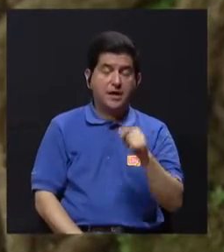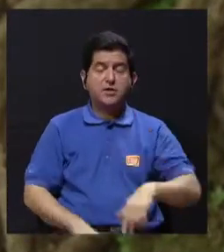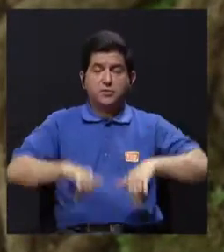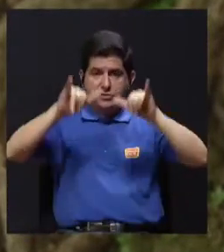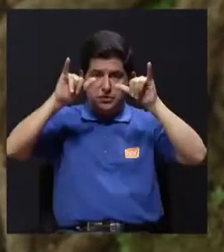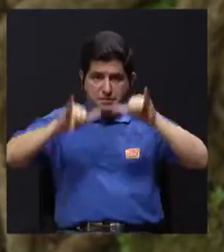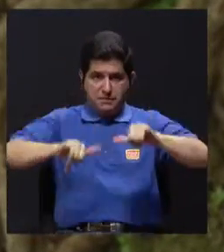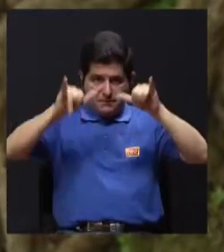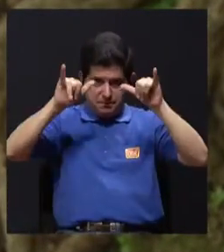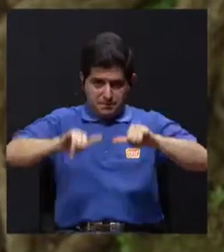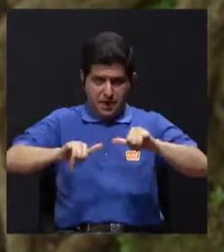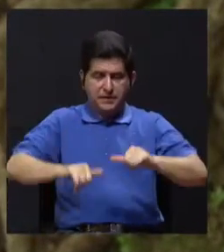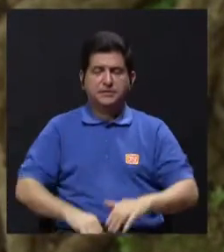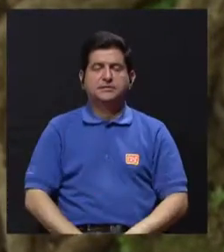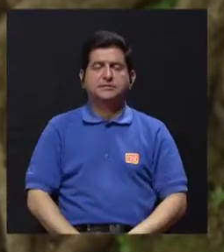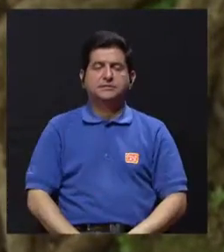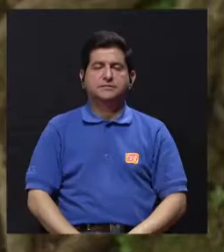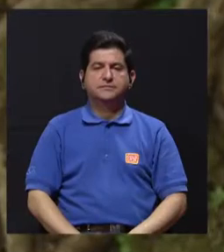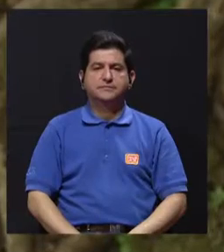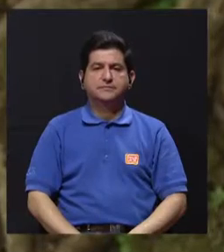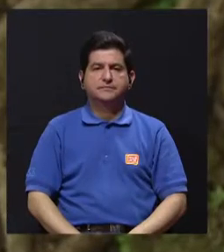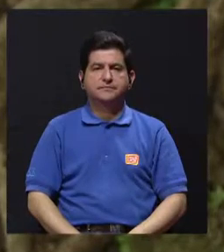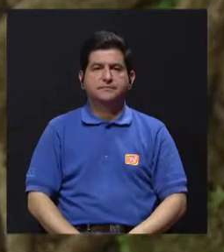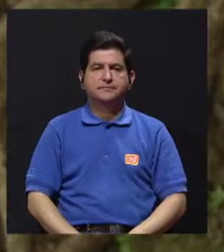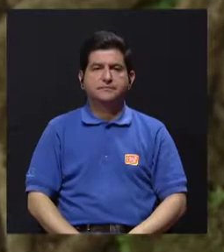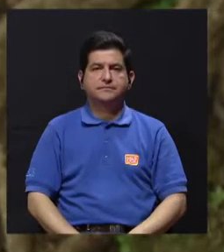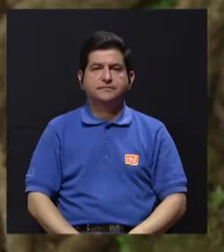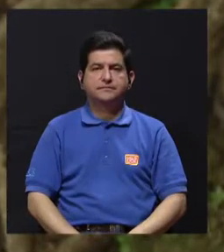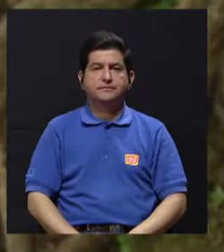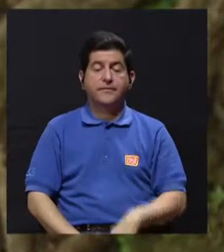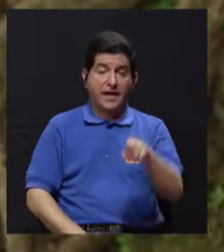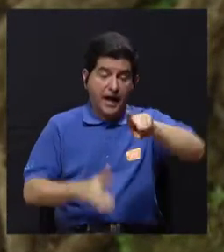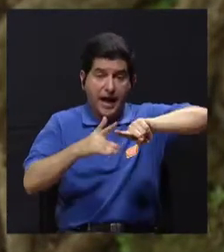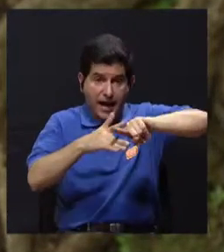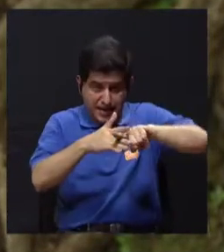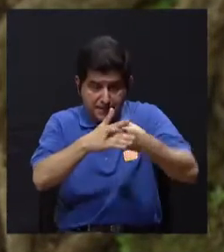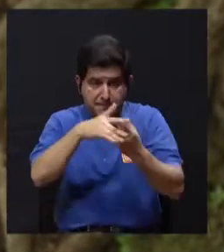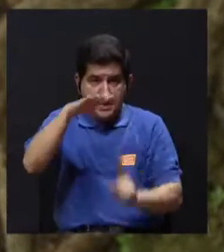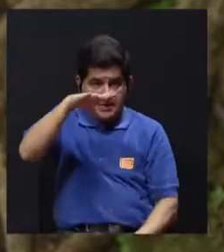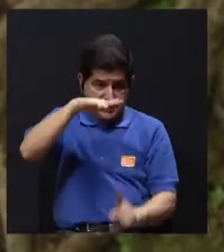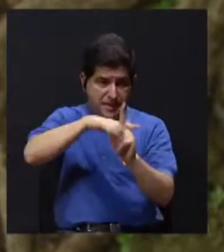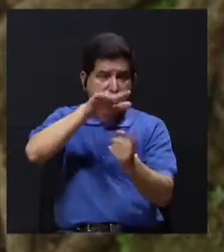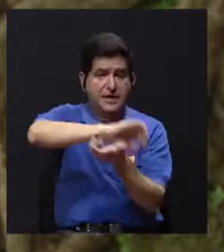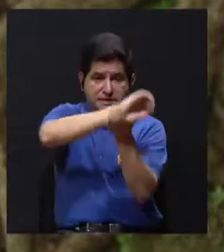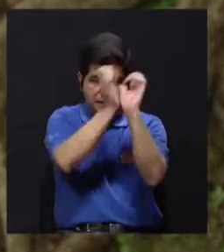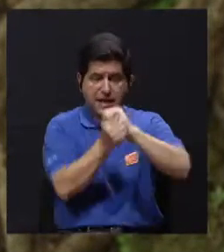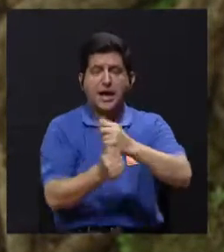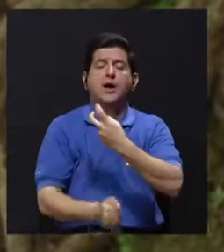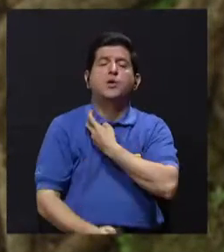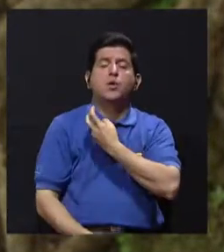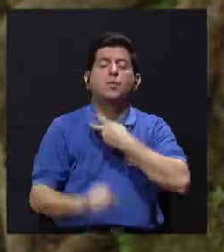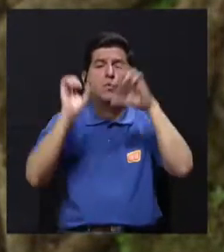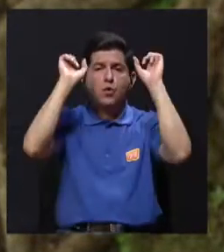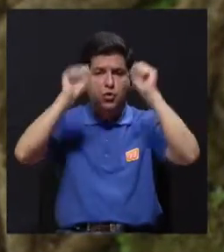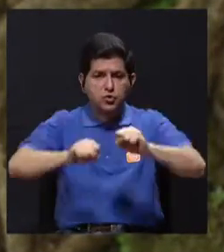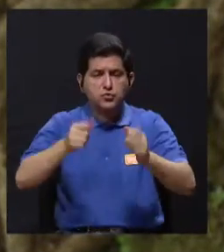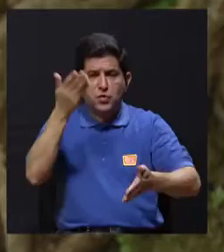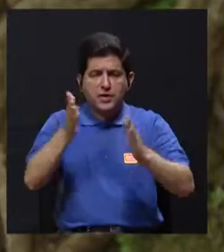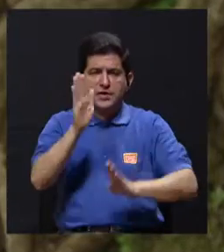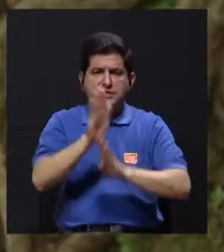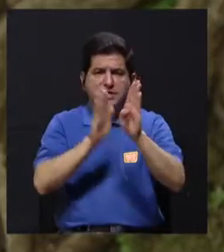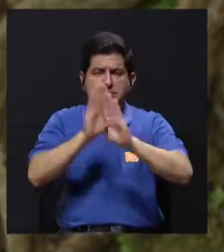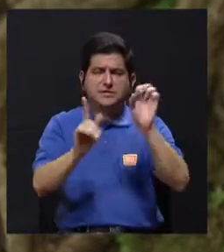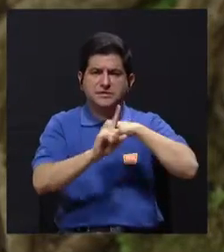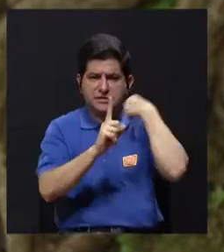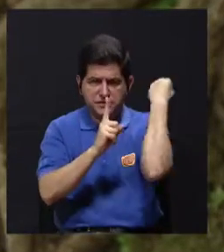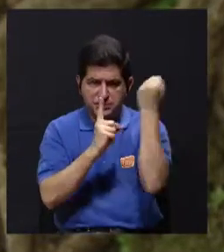con el esqueleto y con los músculos que le dan sostén a este esqueleto. Ahora, ahí comienzan a aparecer cambios